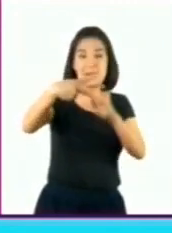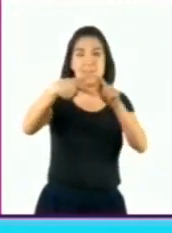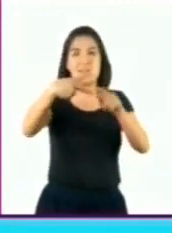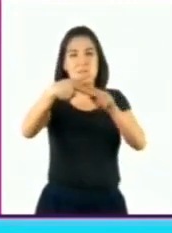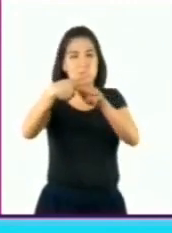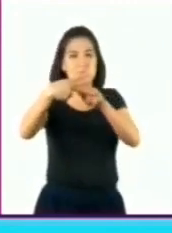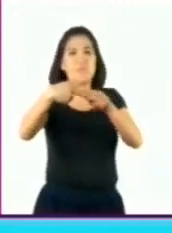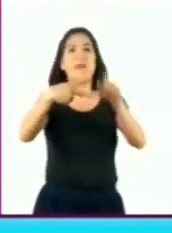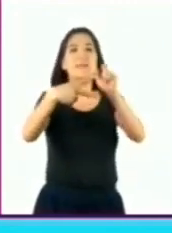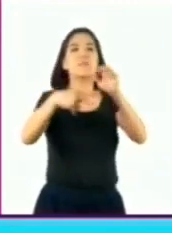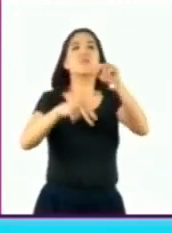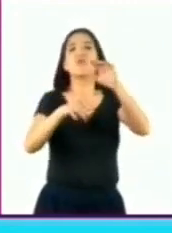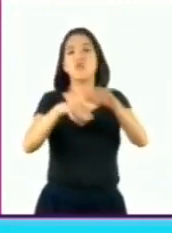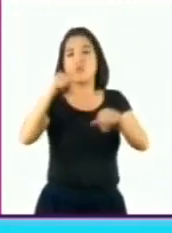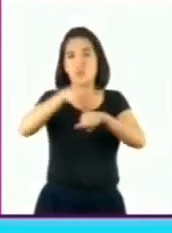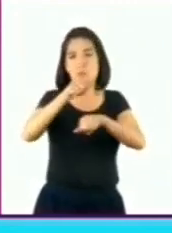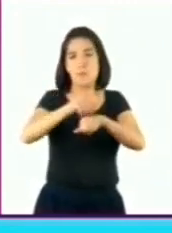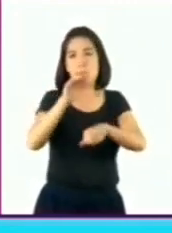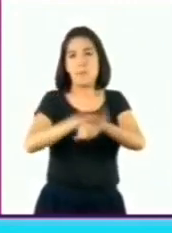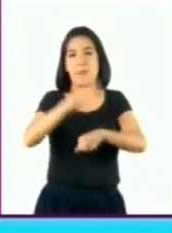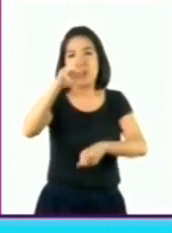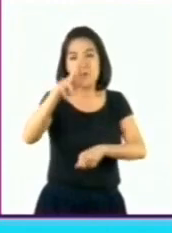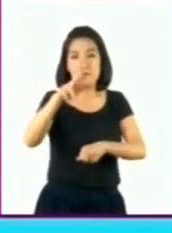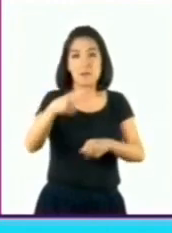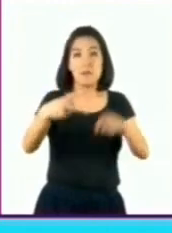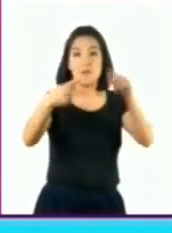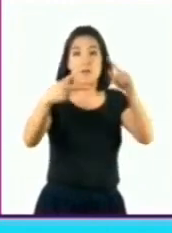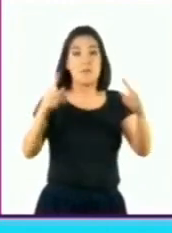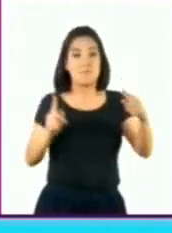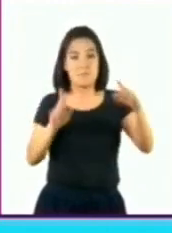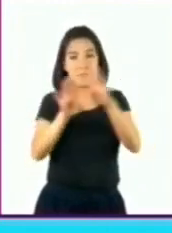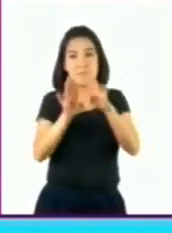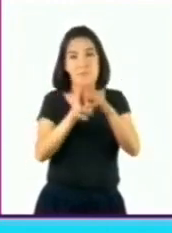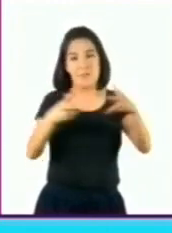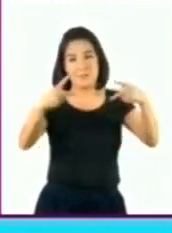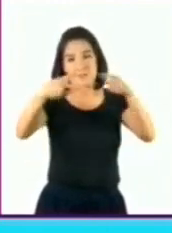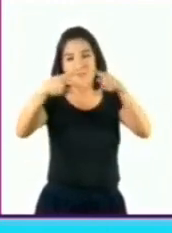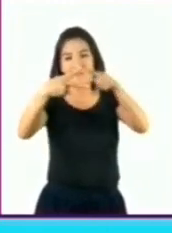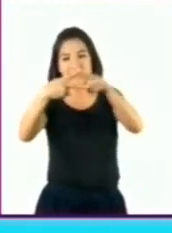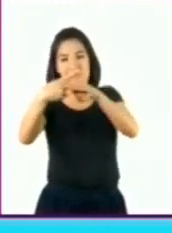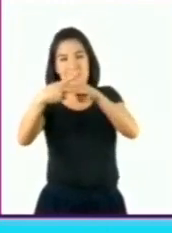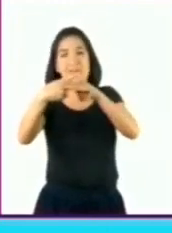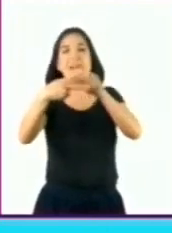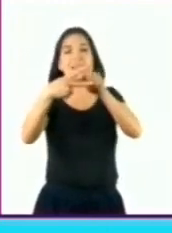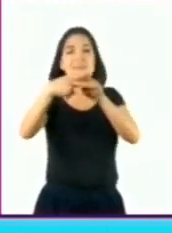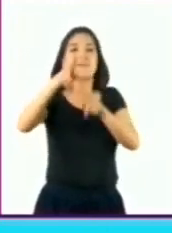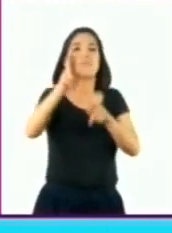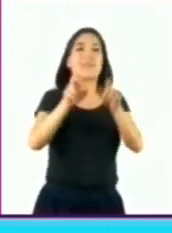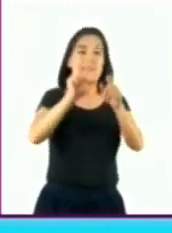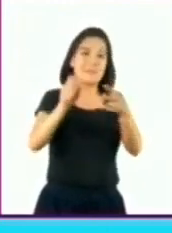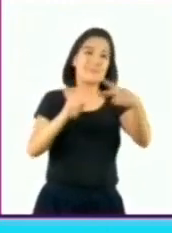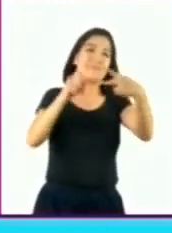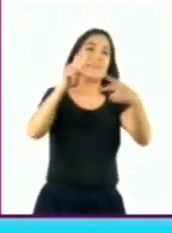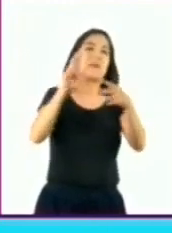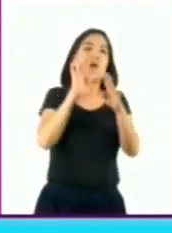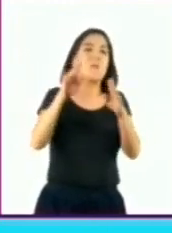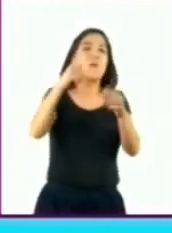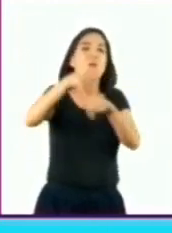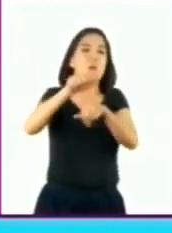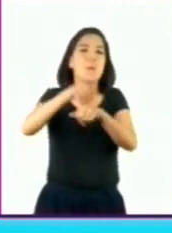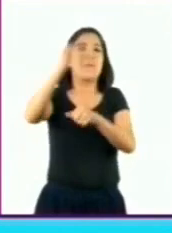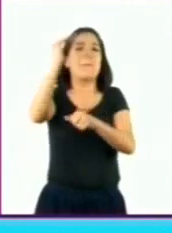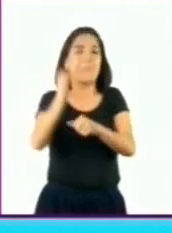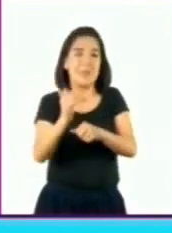el número mayor y la unión de nuestros dedos indica el número menor. Para el símbolo menor que,